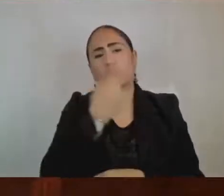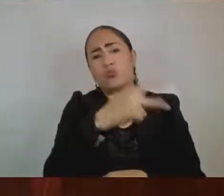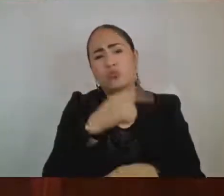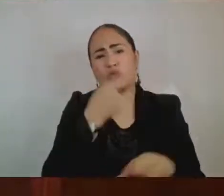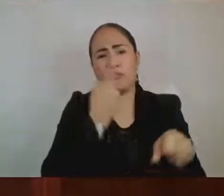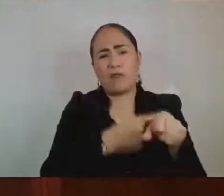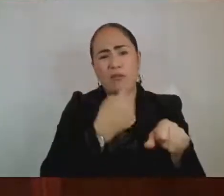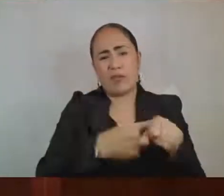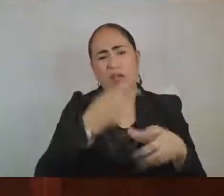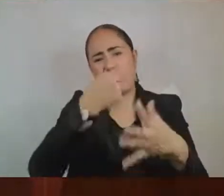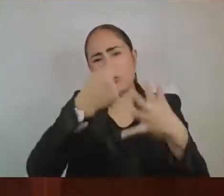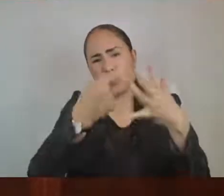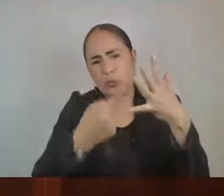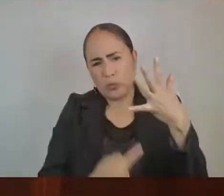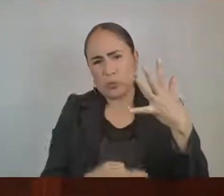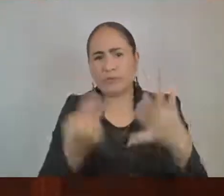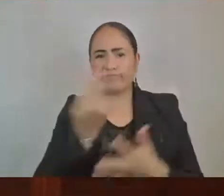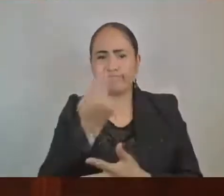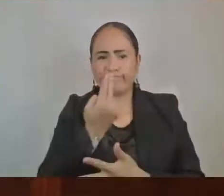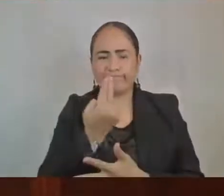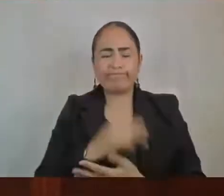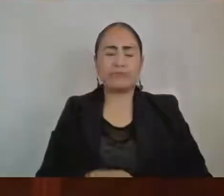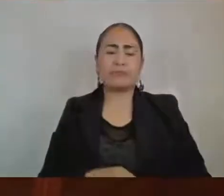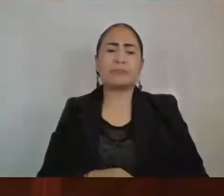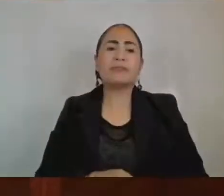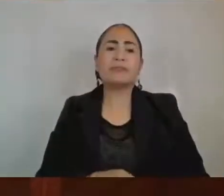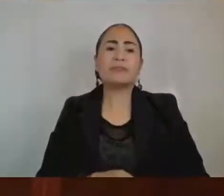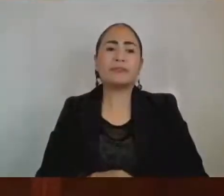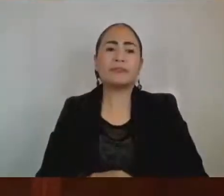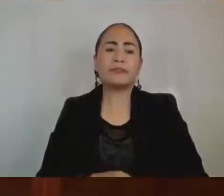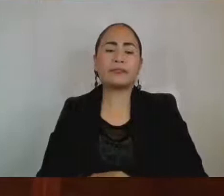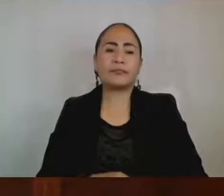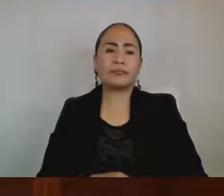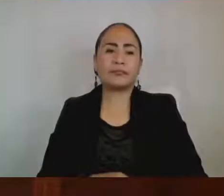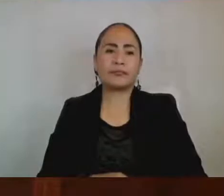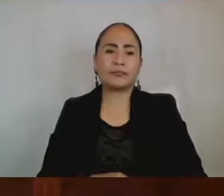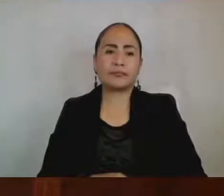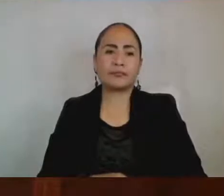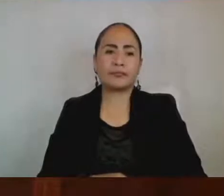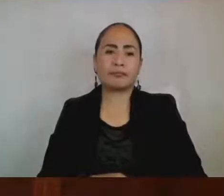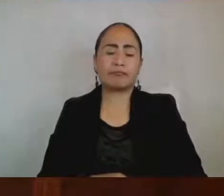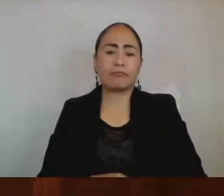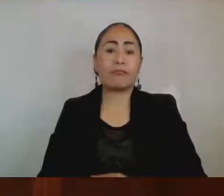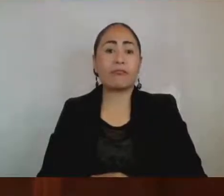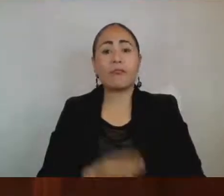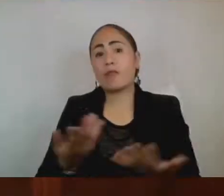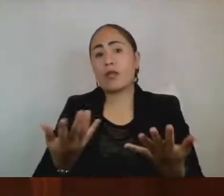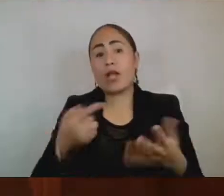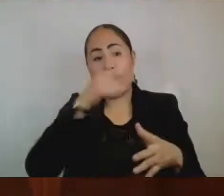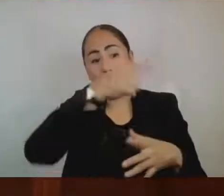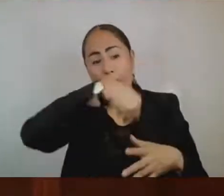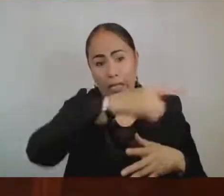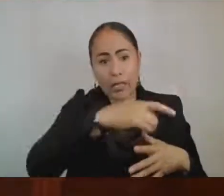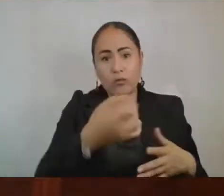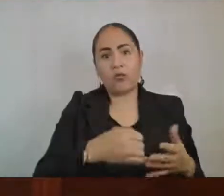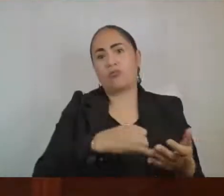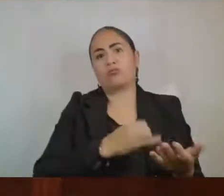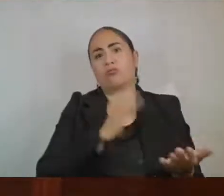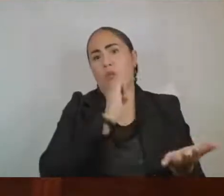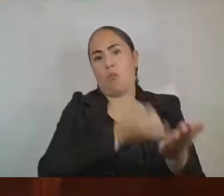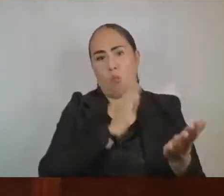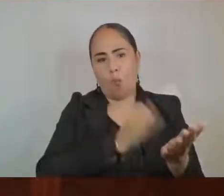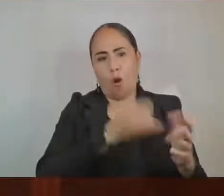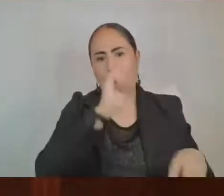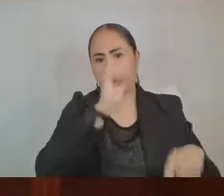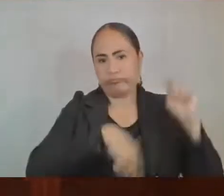presentan. A pesar de que se siguen realizando los descuentos salariales a los trabajadores al Servicio del Estado de México